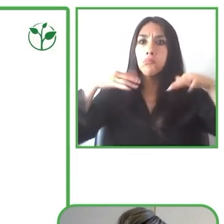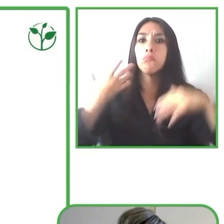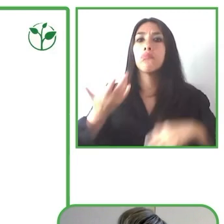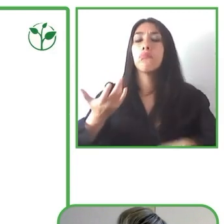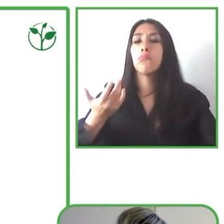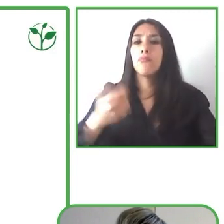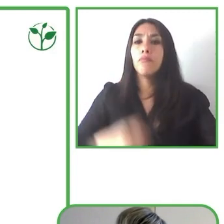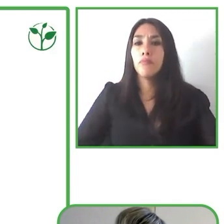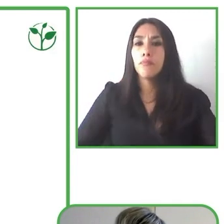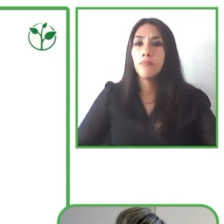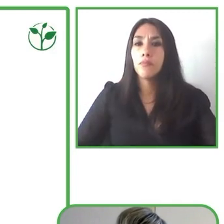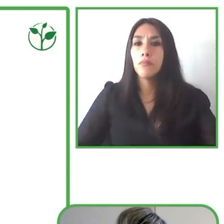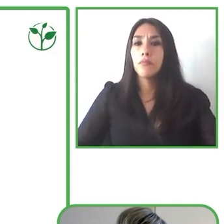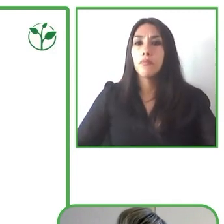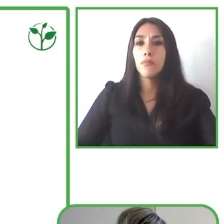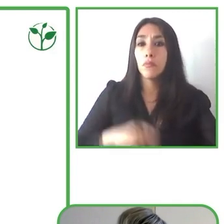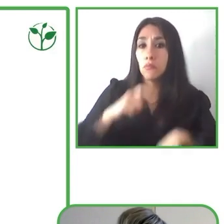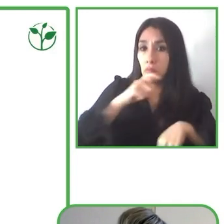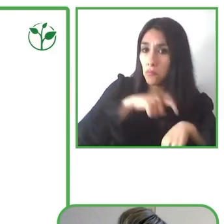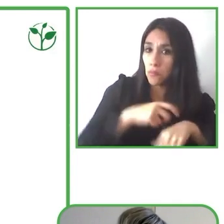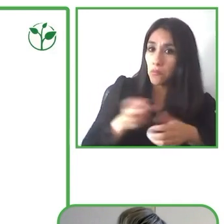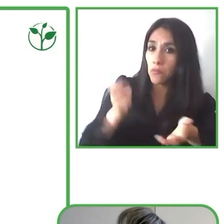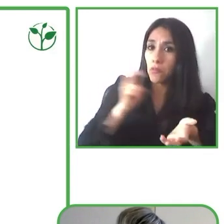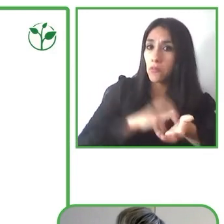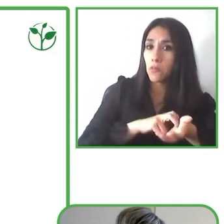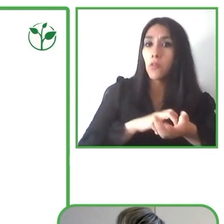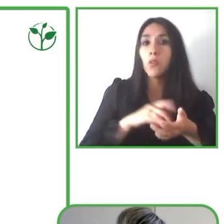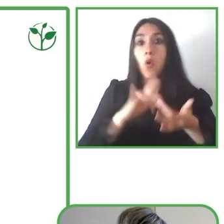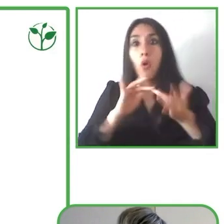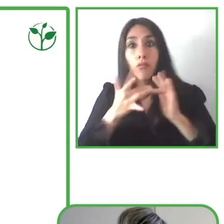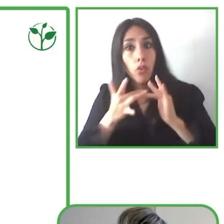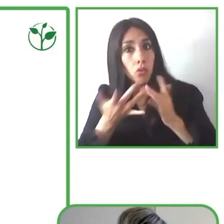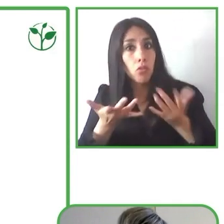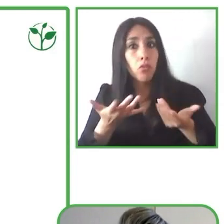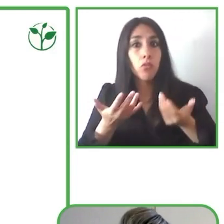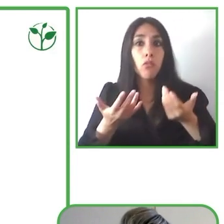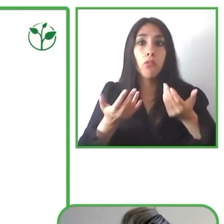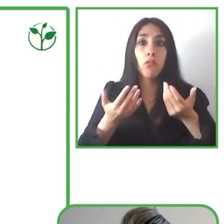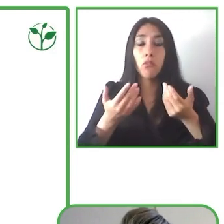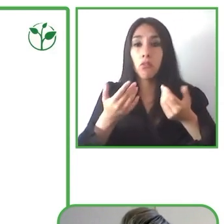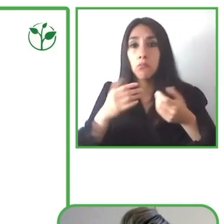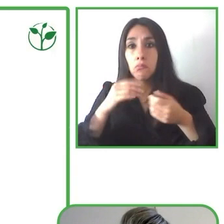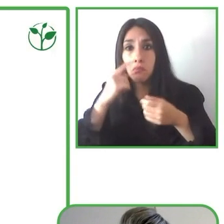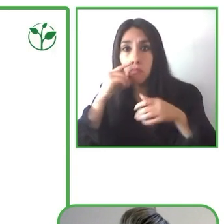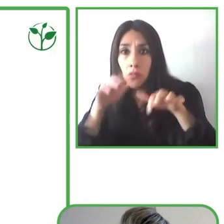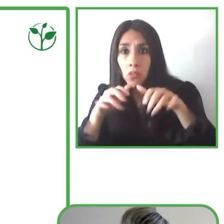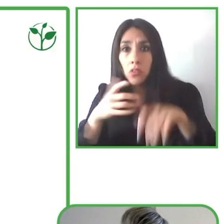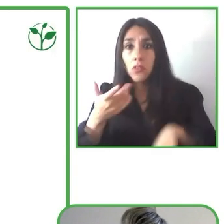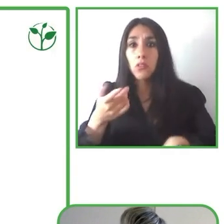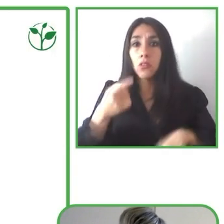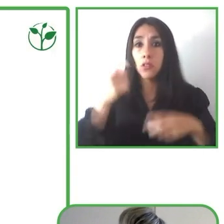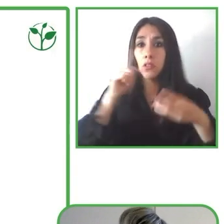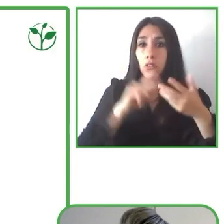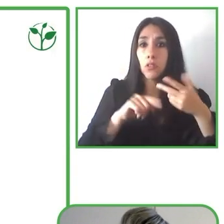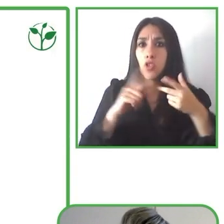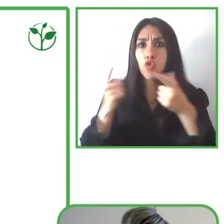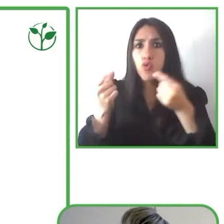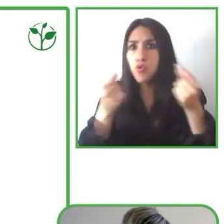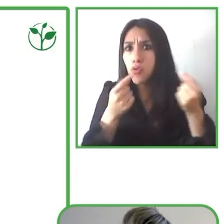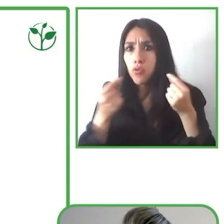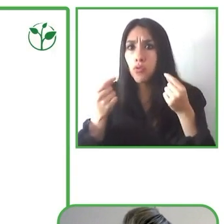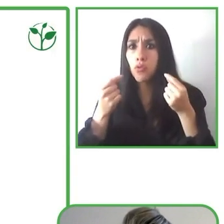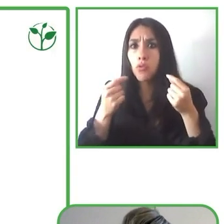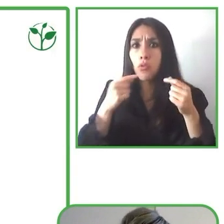Segunda, creamos un banco de datos de profesionales que prestan servicios de accesibilidad